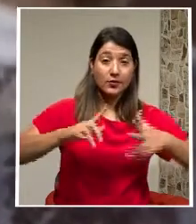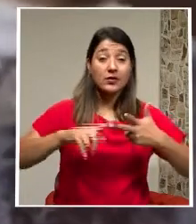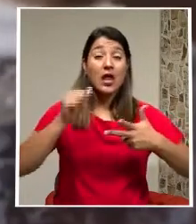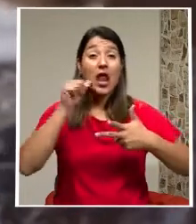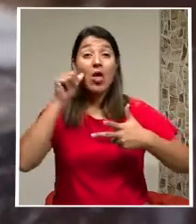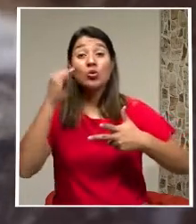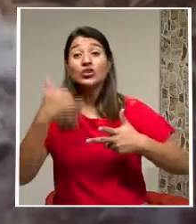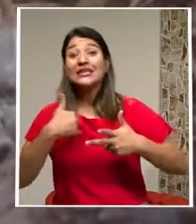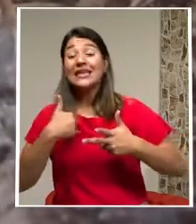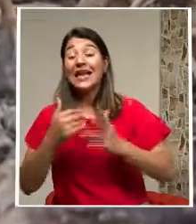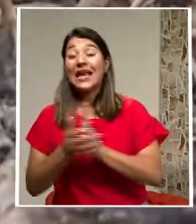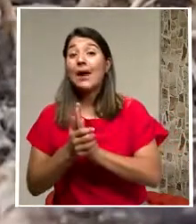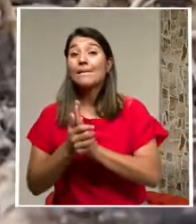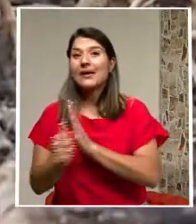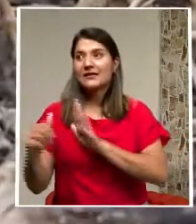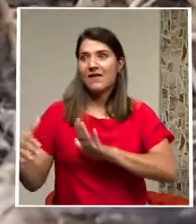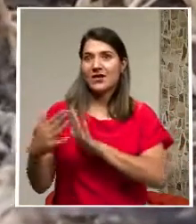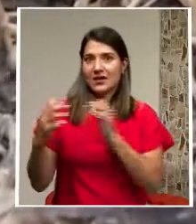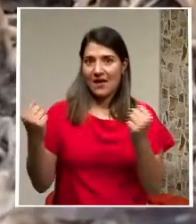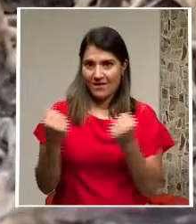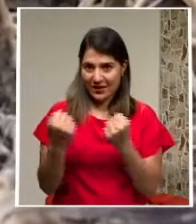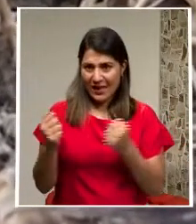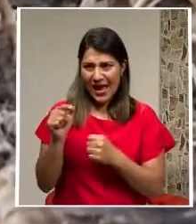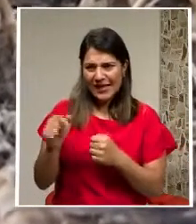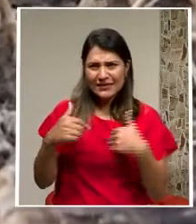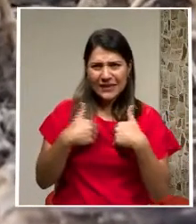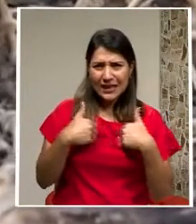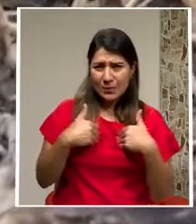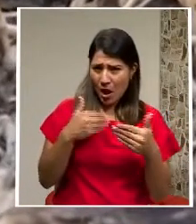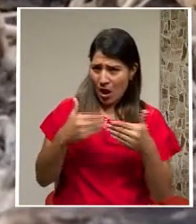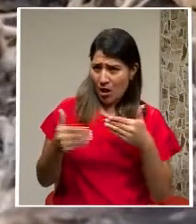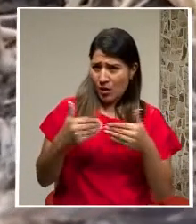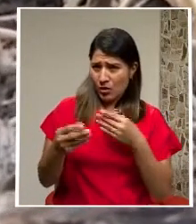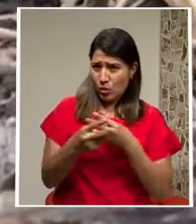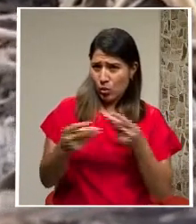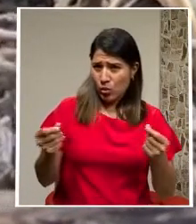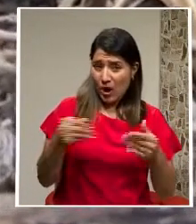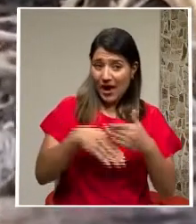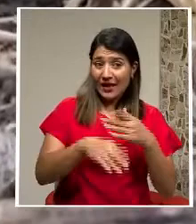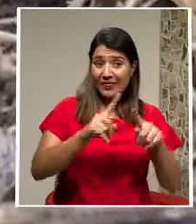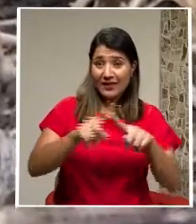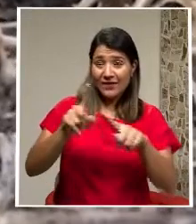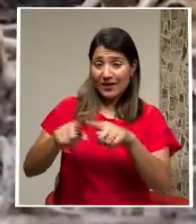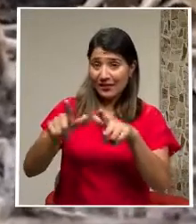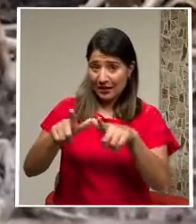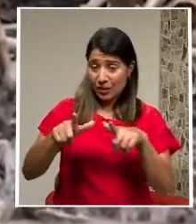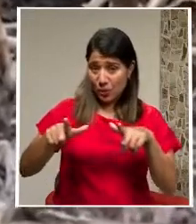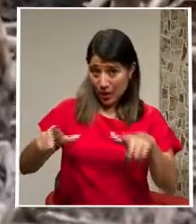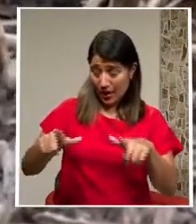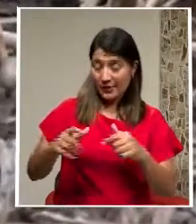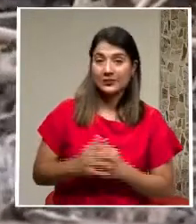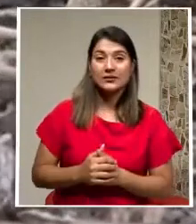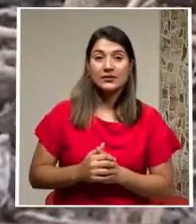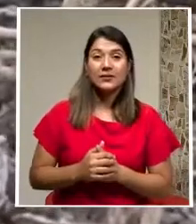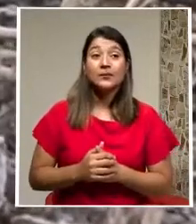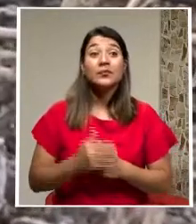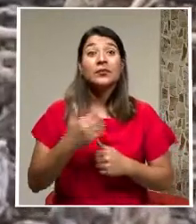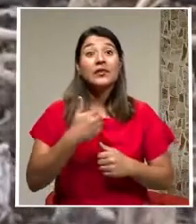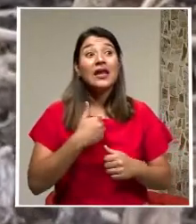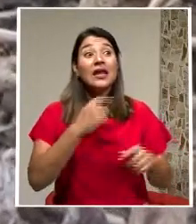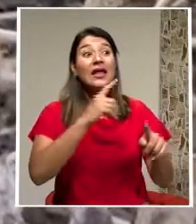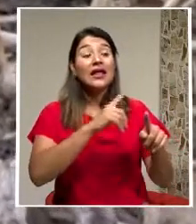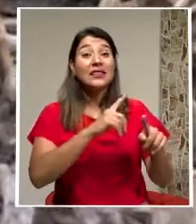Al frío Este animalito Se encuentra En peligro de extinción En determinados continentes Hay diversas